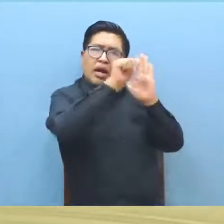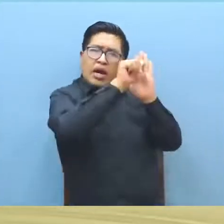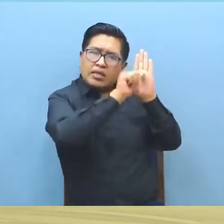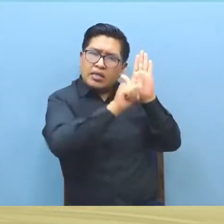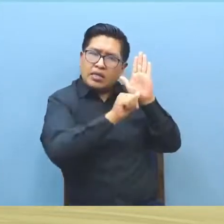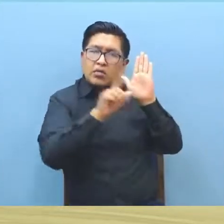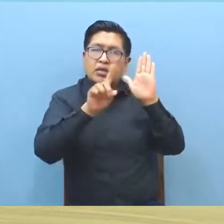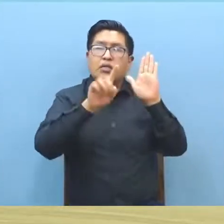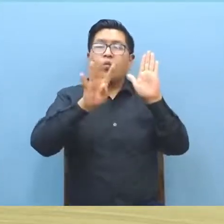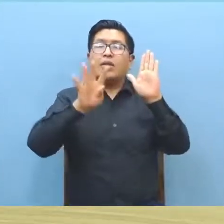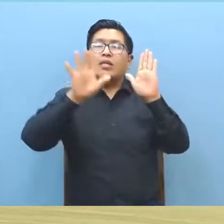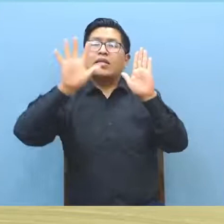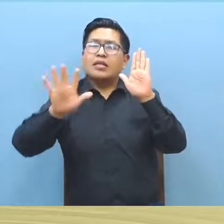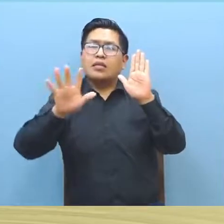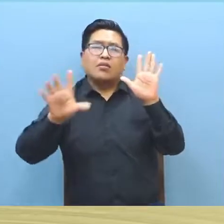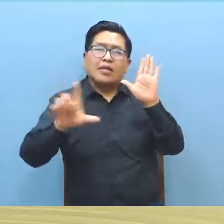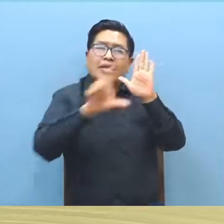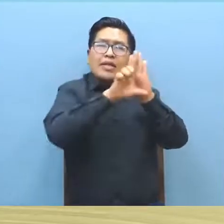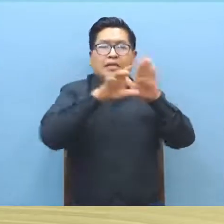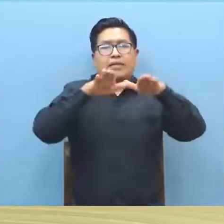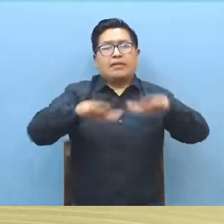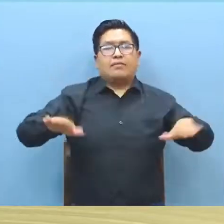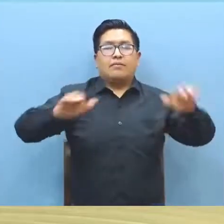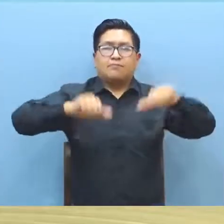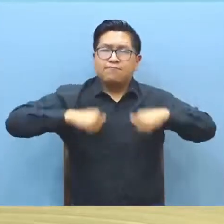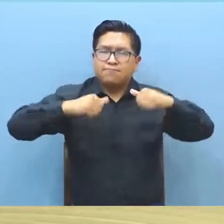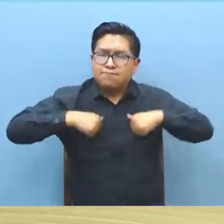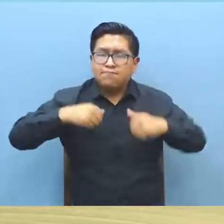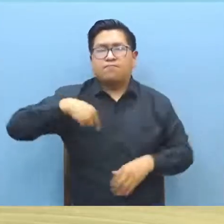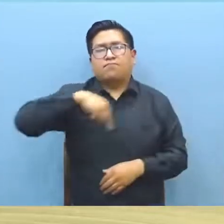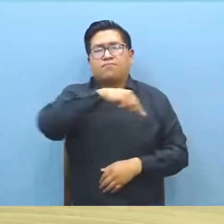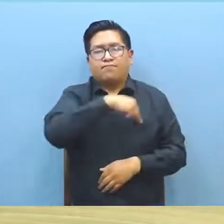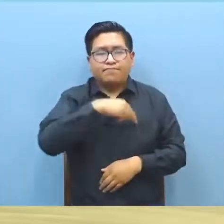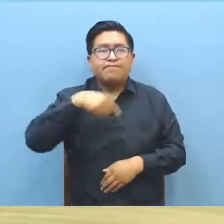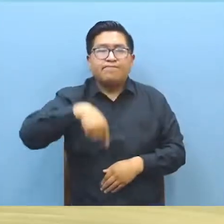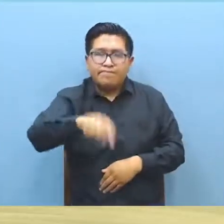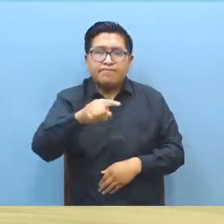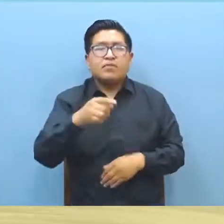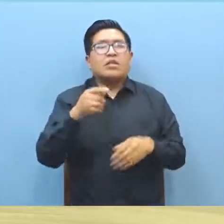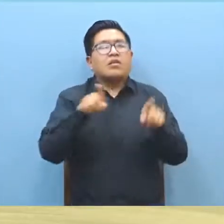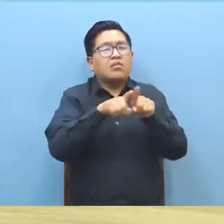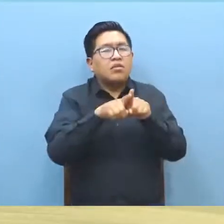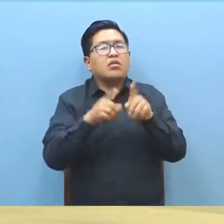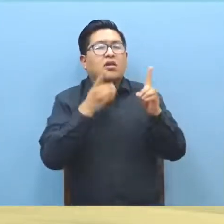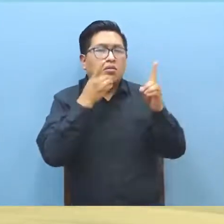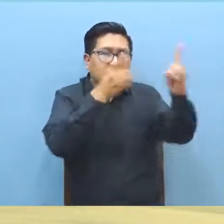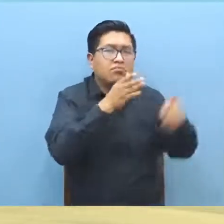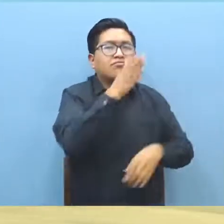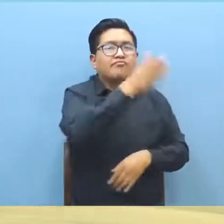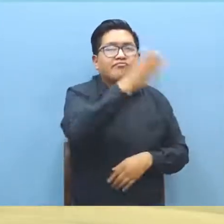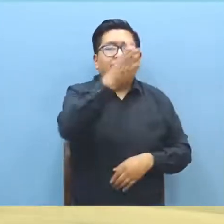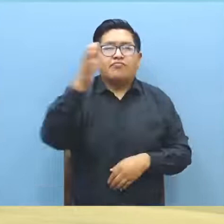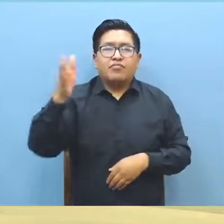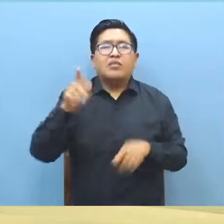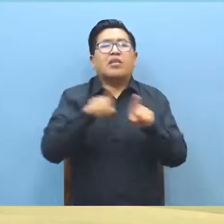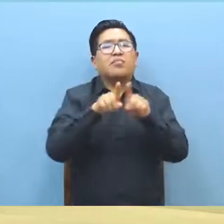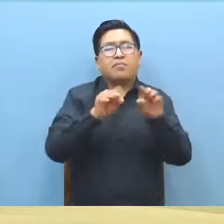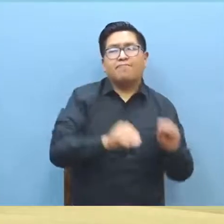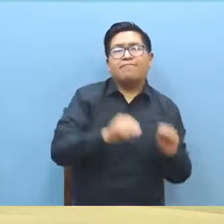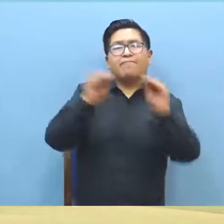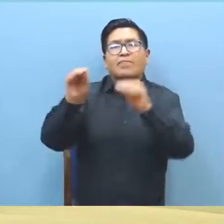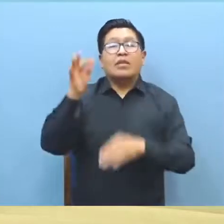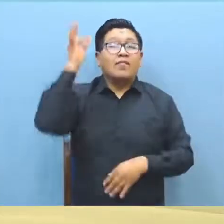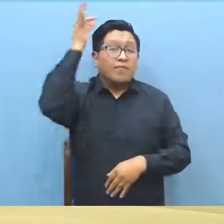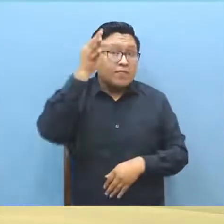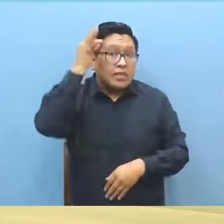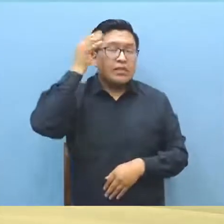145 del Código Niño, Niña y Adolescente. De la misma manera se van a tomar las citas pertinentes y que corresponden derivando a